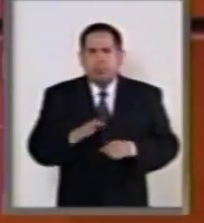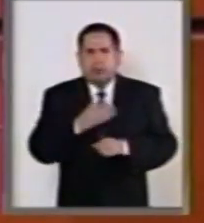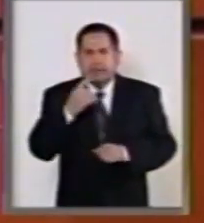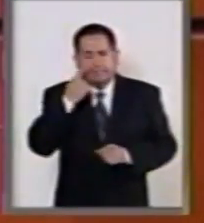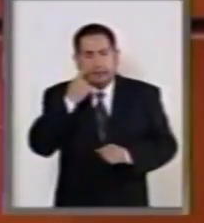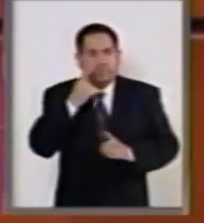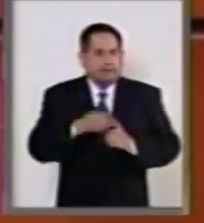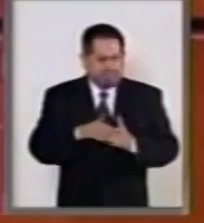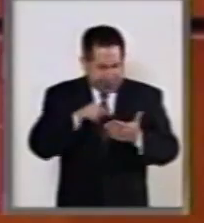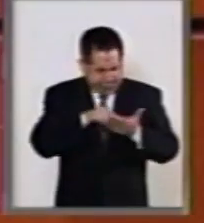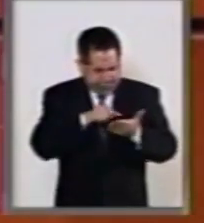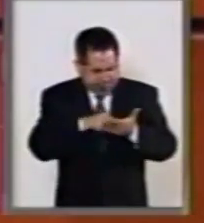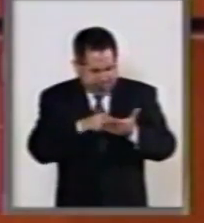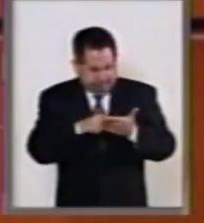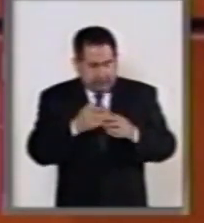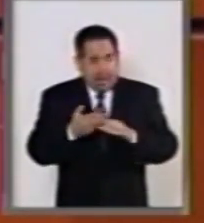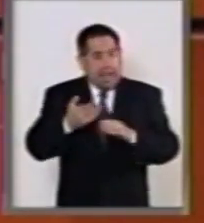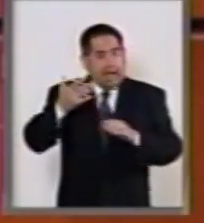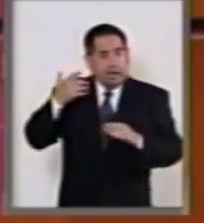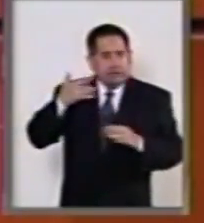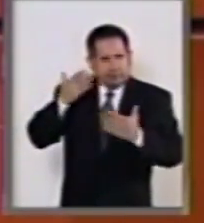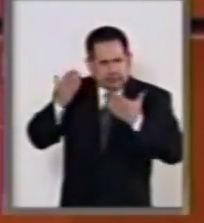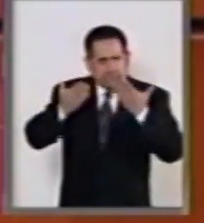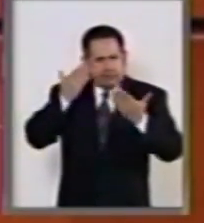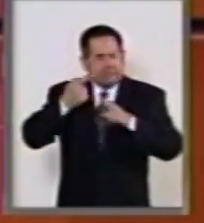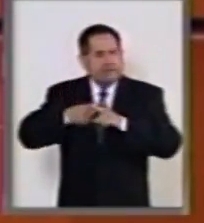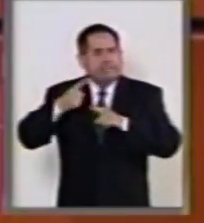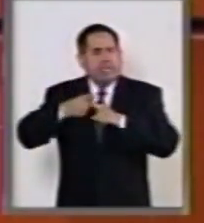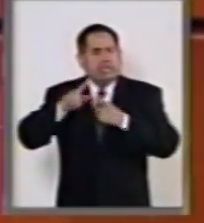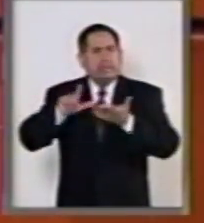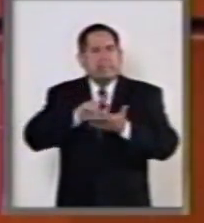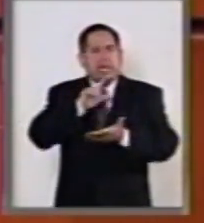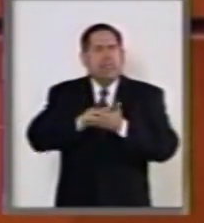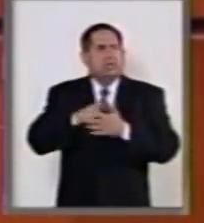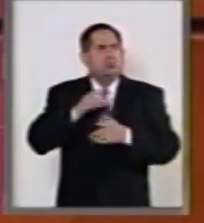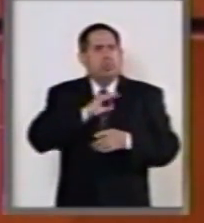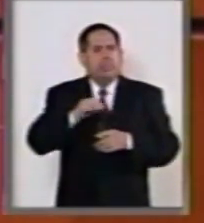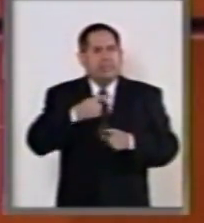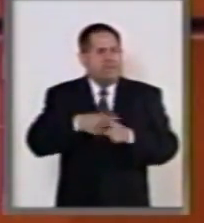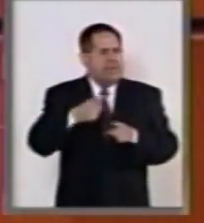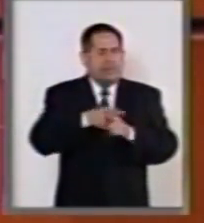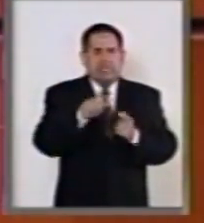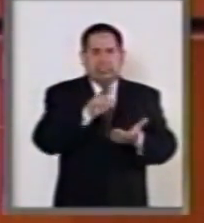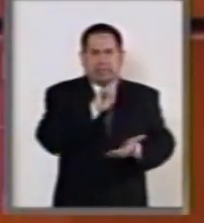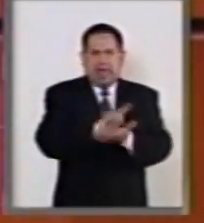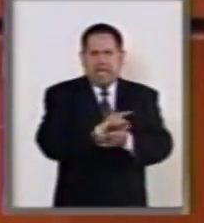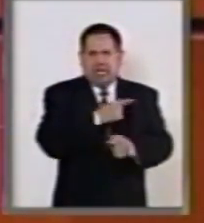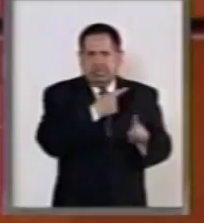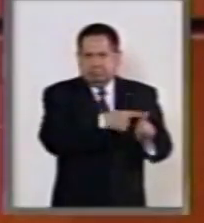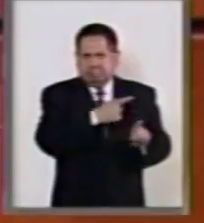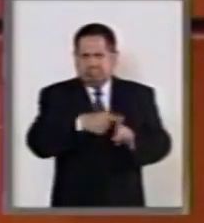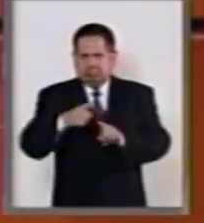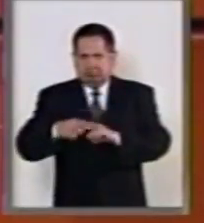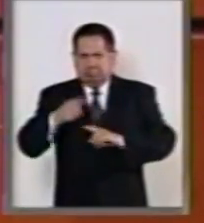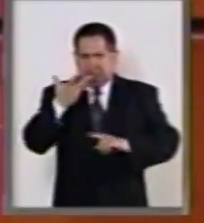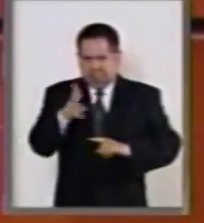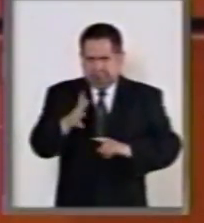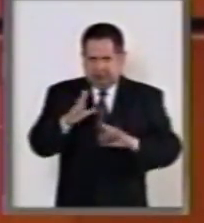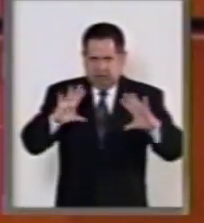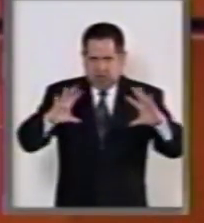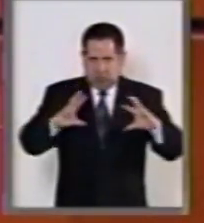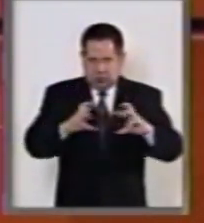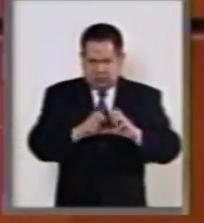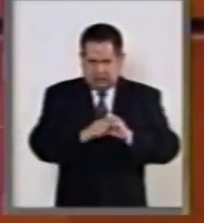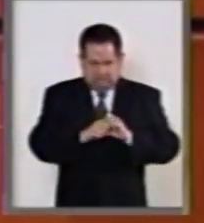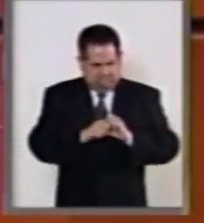una revisión de diversas leyes, de 10 ordenamientos, para hacer